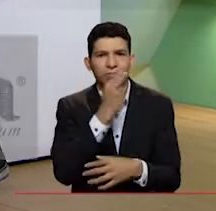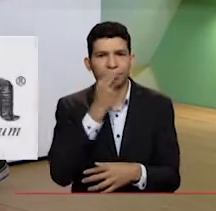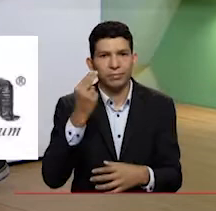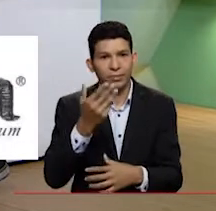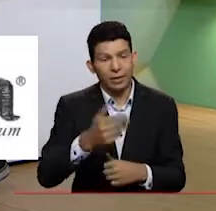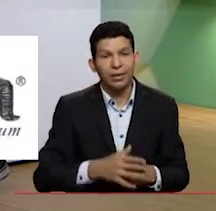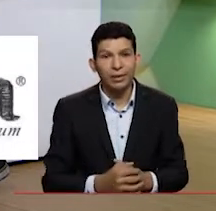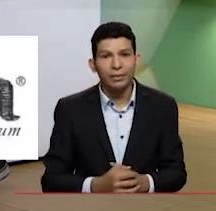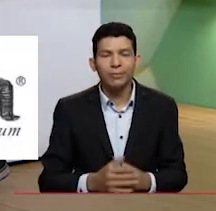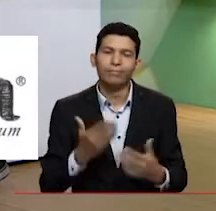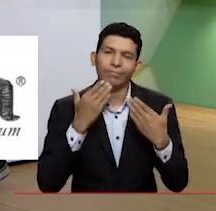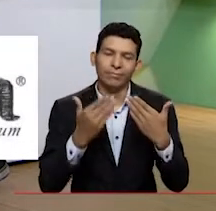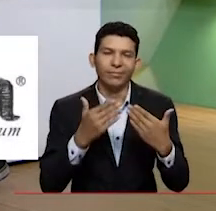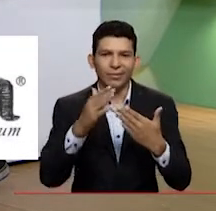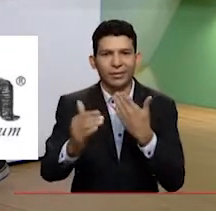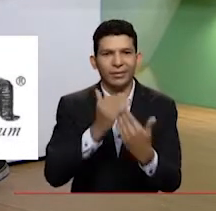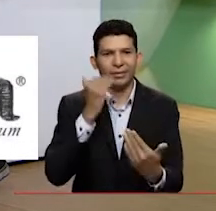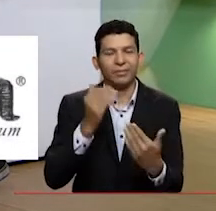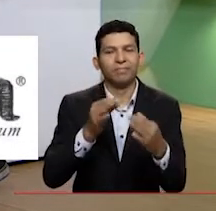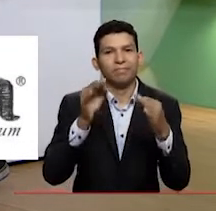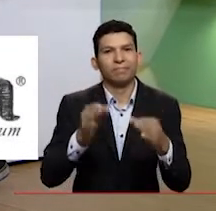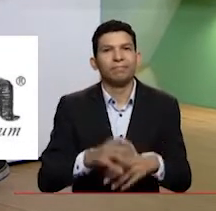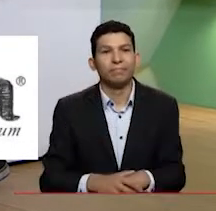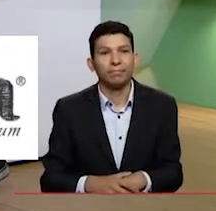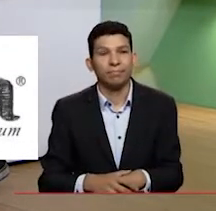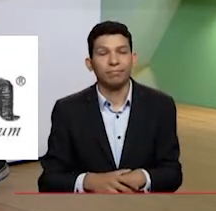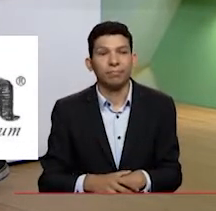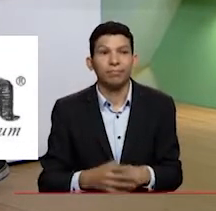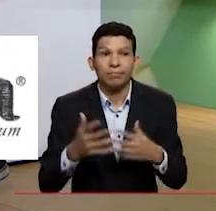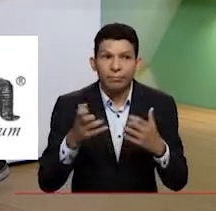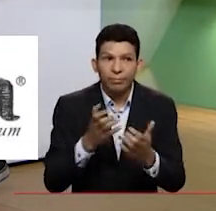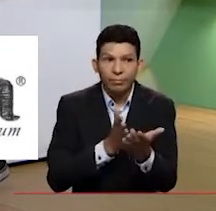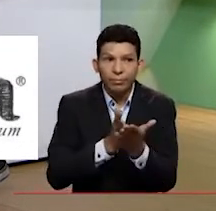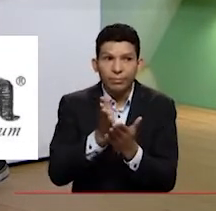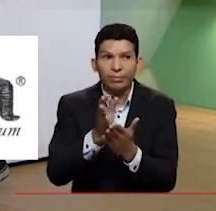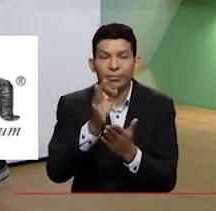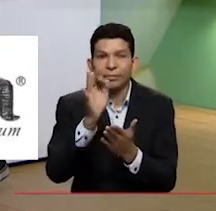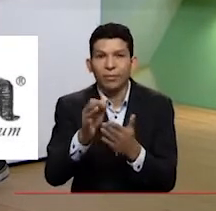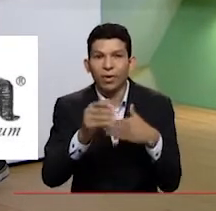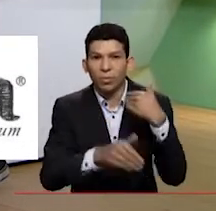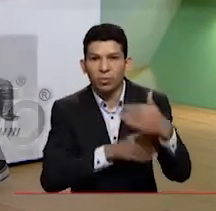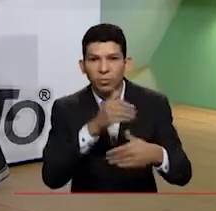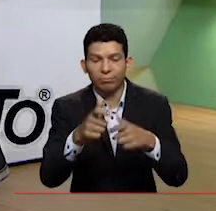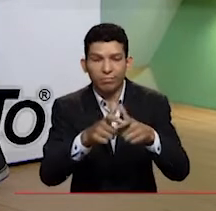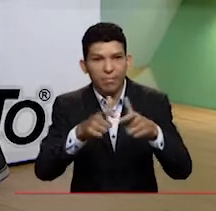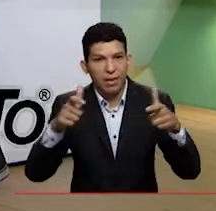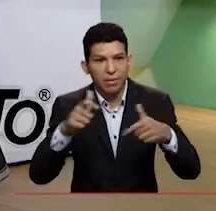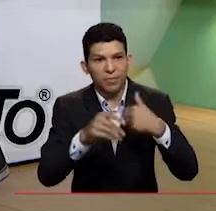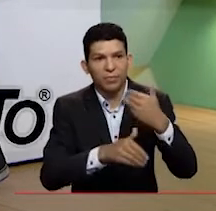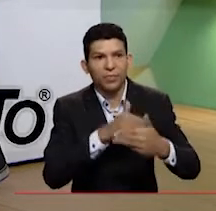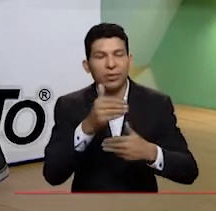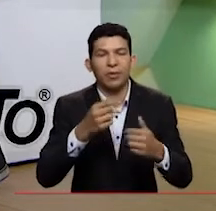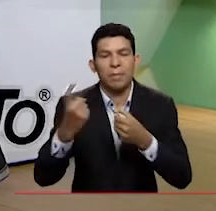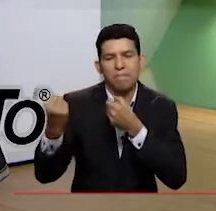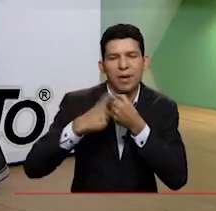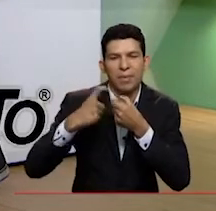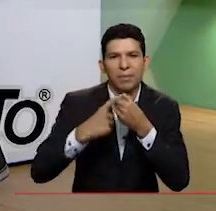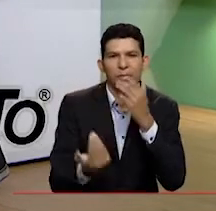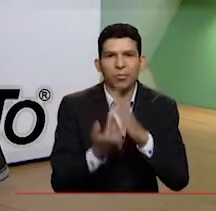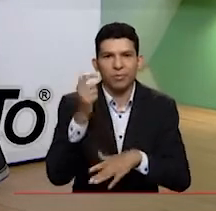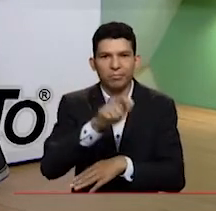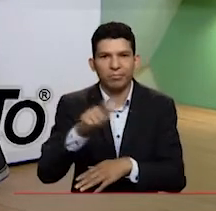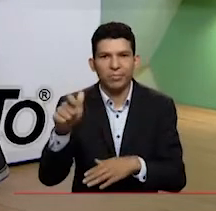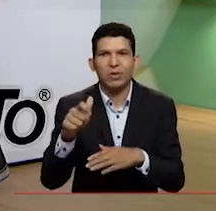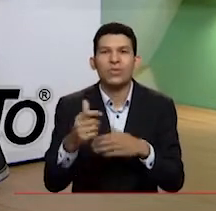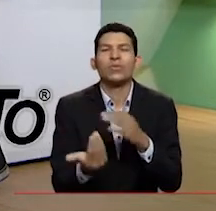las comprometidas y muchas gracias a ustedes por invitarme y pues lo que queremos es que siga creciendo el proceso y todos los días se vinculan nuevas personas al proceso